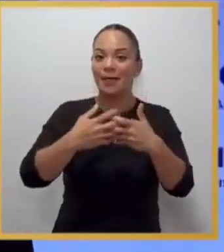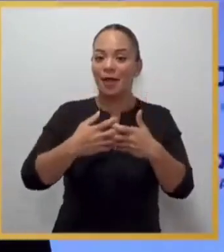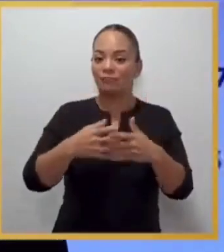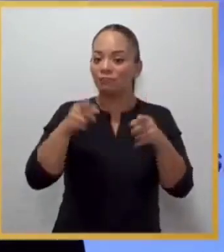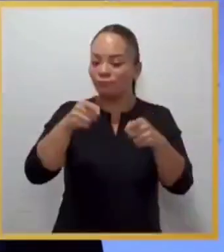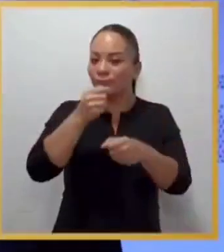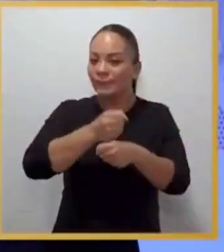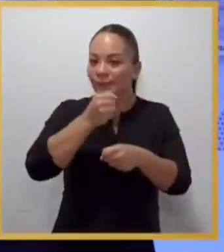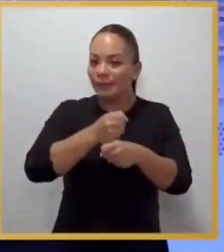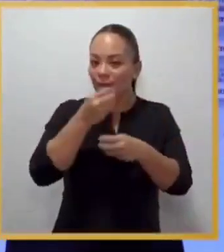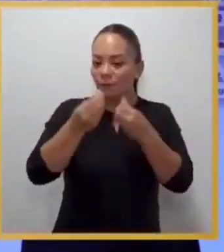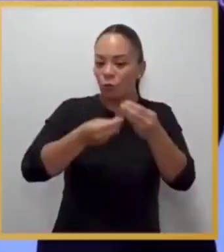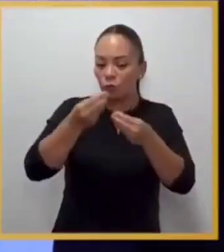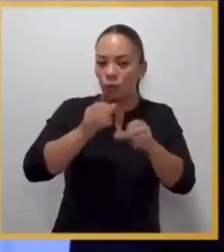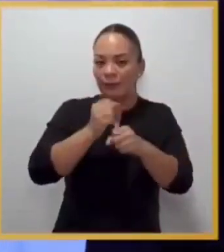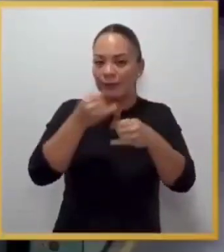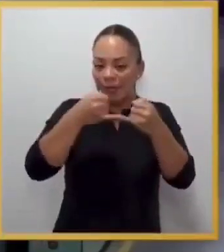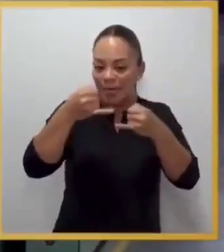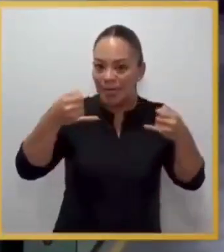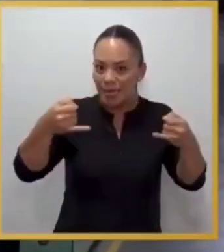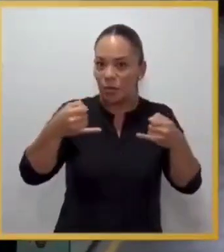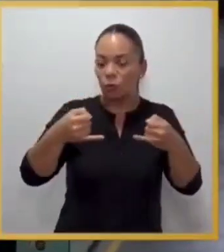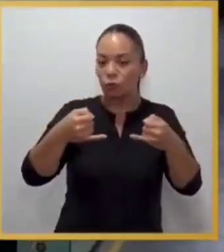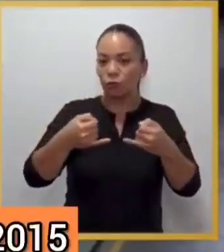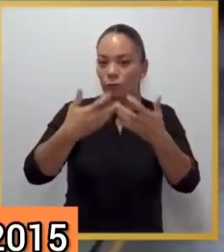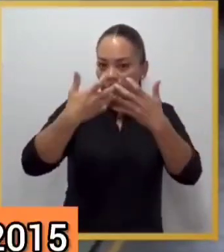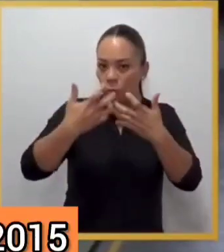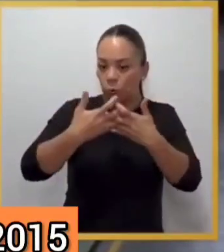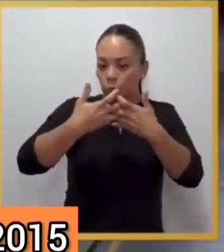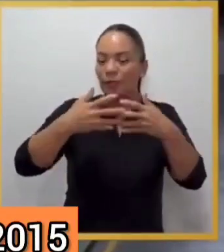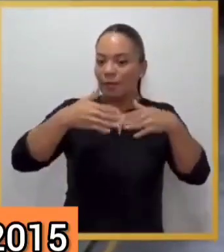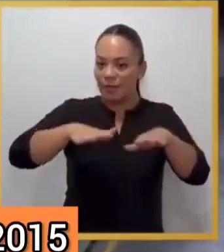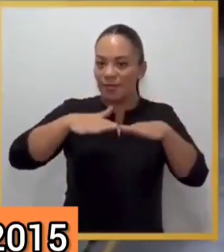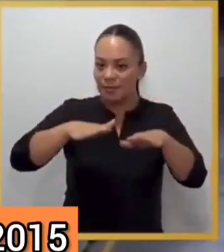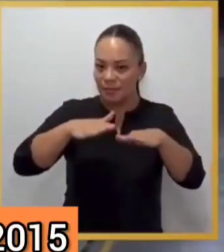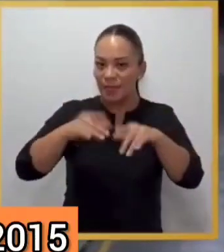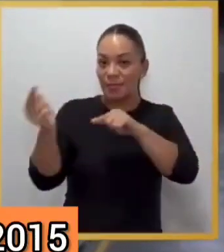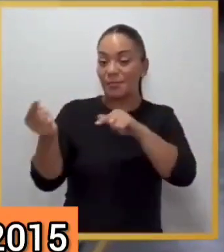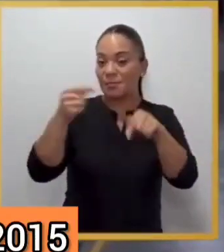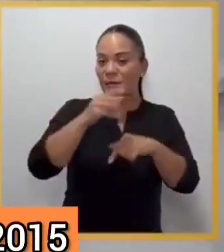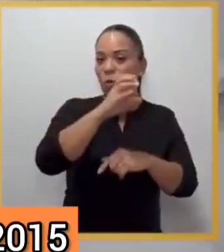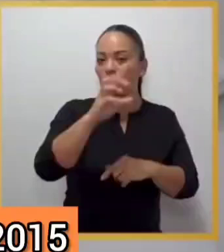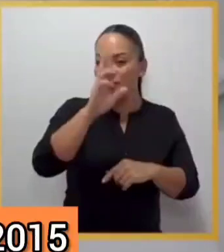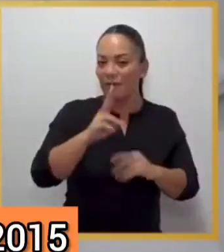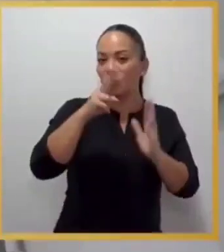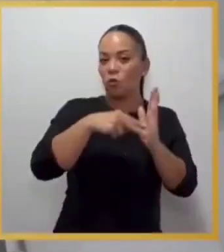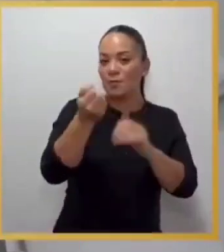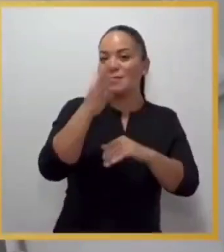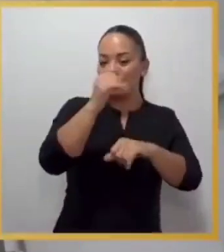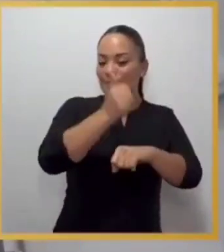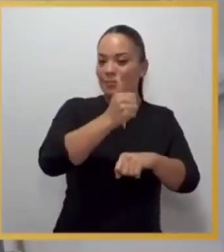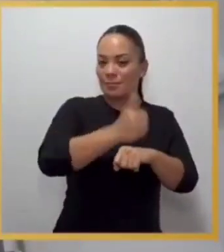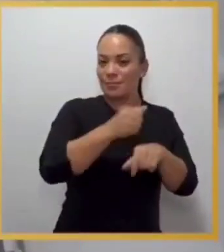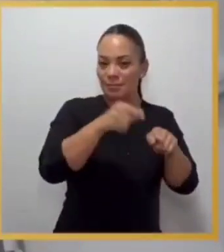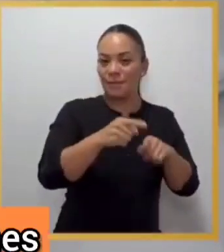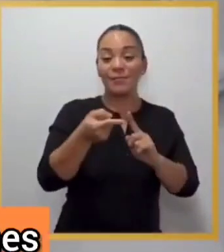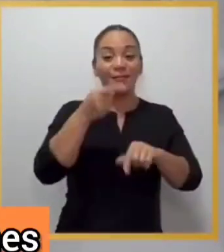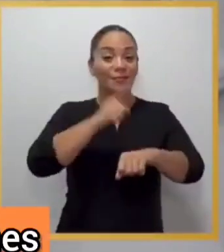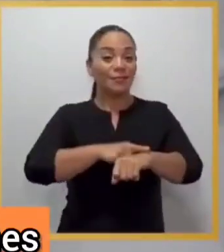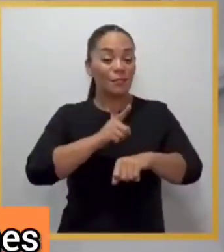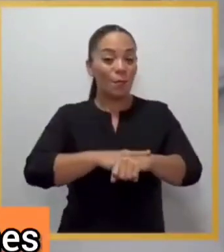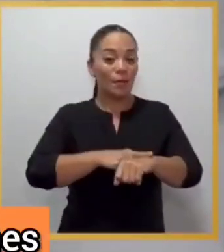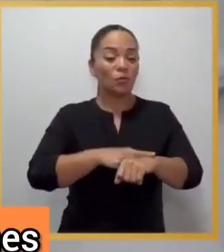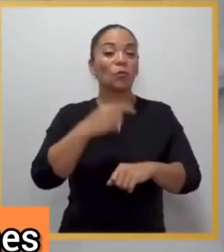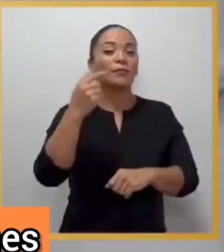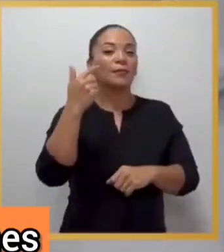La empresa dedicada a la fabricación y exportación de hilos para industria textil llegó a Costa Rica en el año 2015. Desde